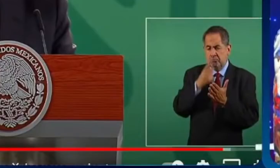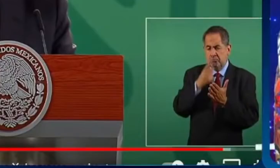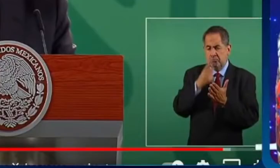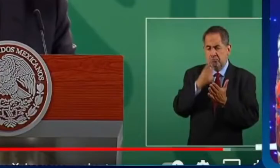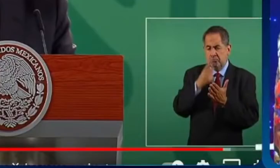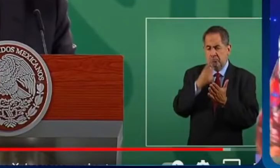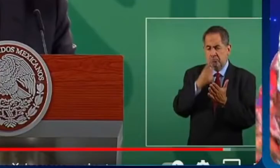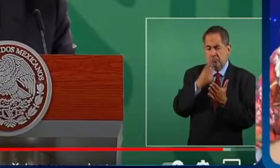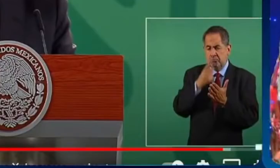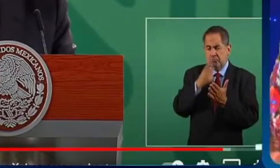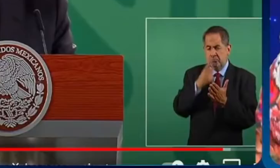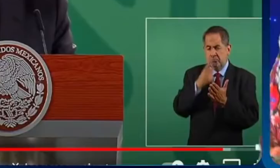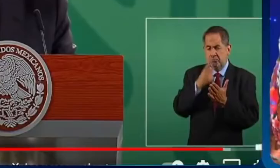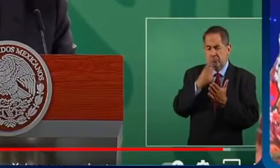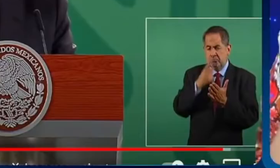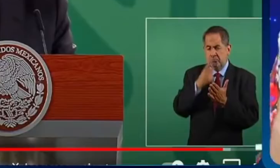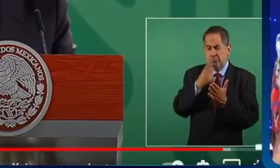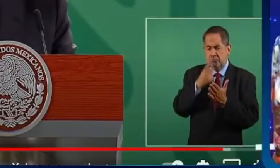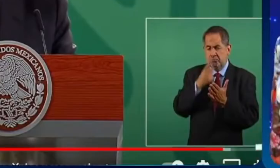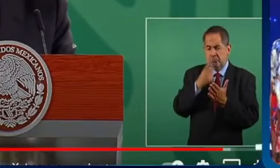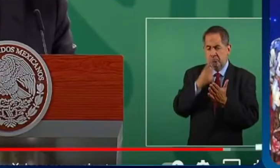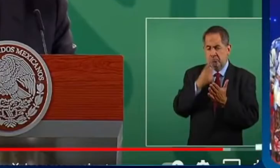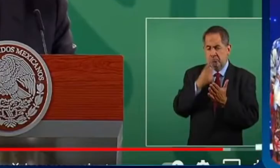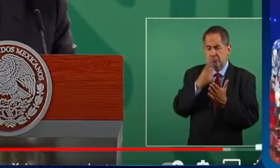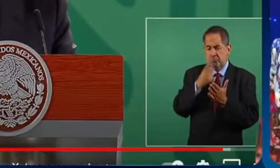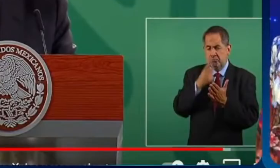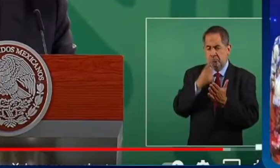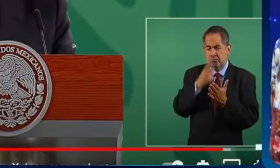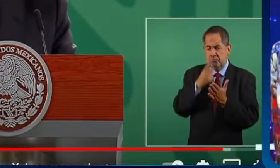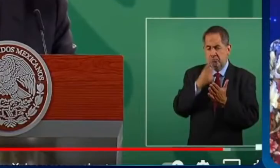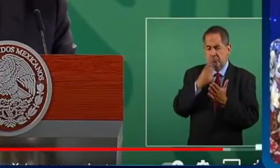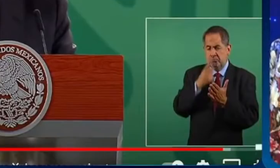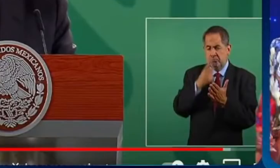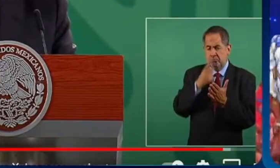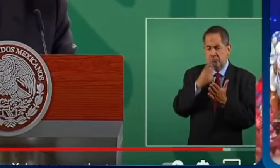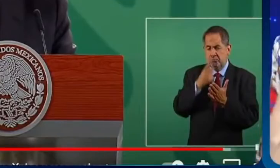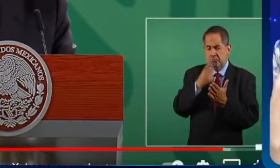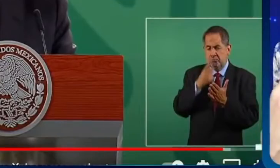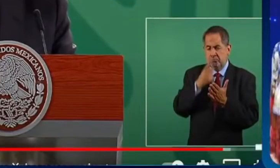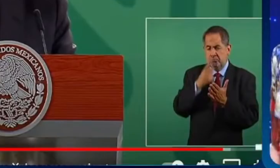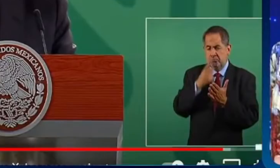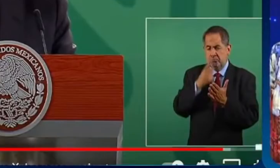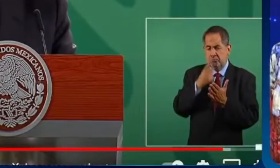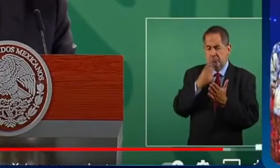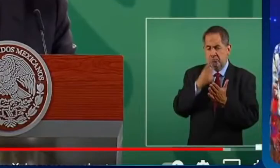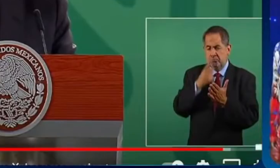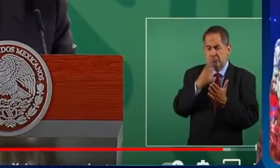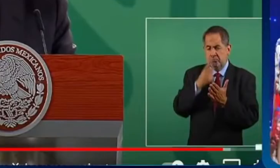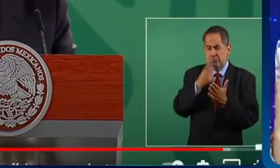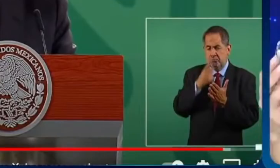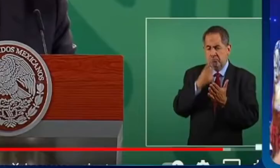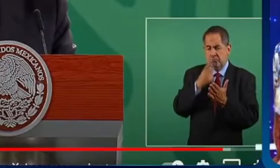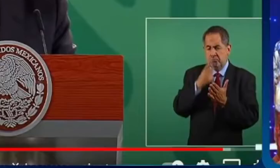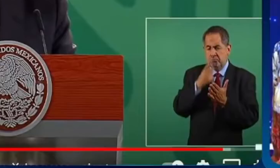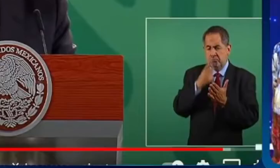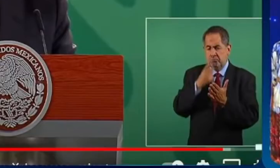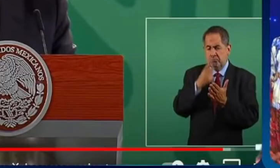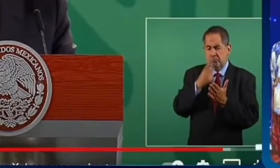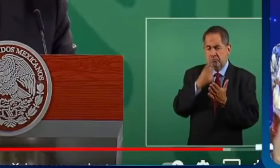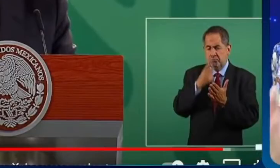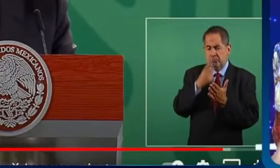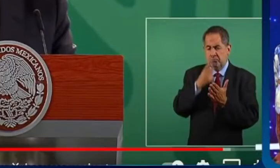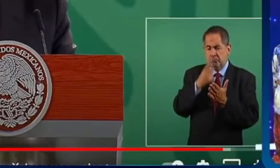último proceso electoral fue el partido que más candidaturas ganó y esa es la realidad y conservaron la mayoría en el Congreso